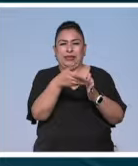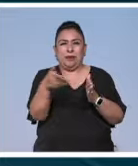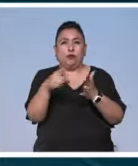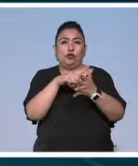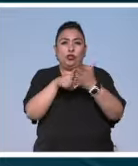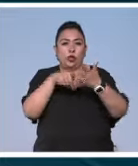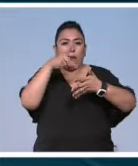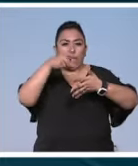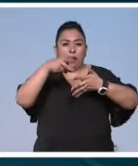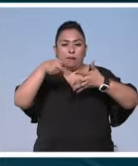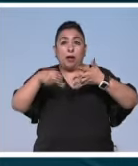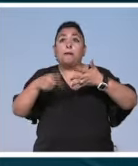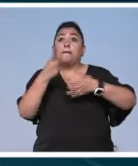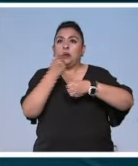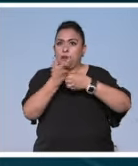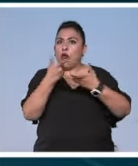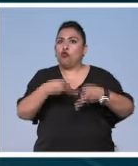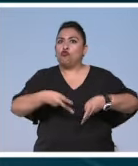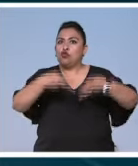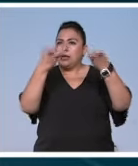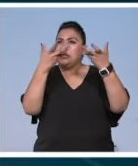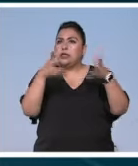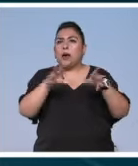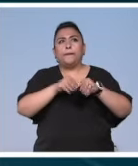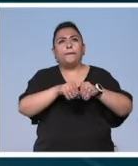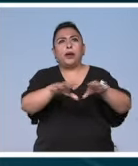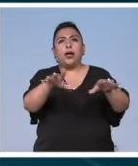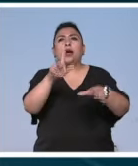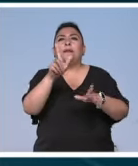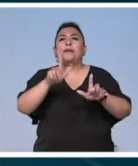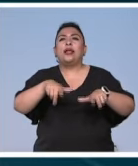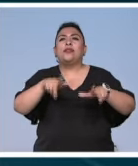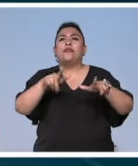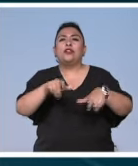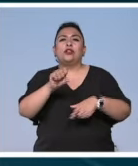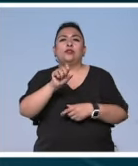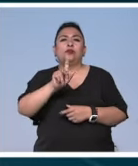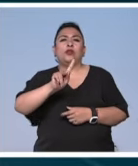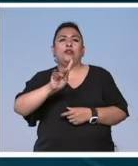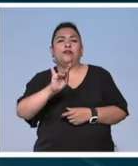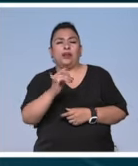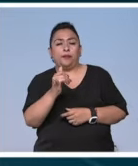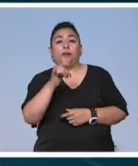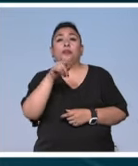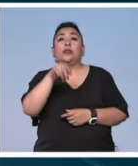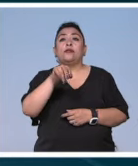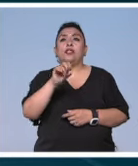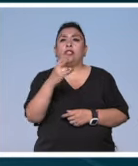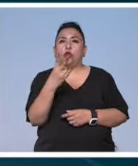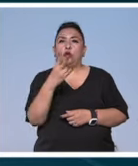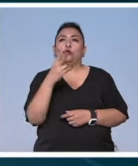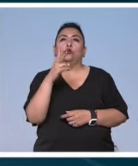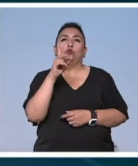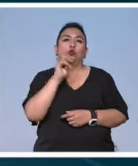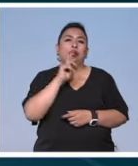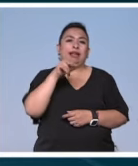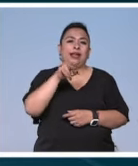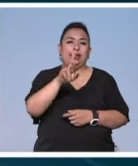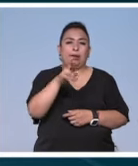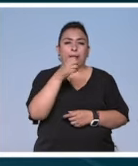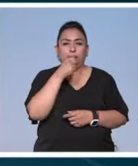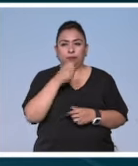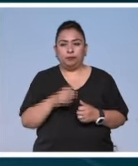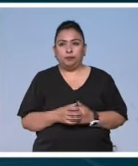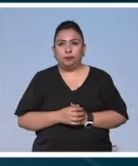cinco episodios y el primero ya está disponible para su reproducción en la plataforma de Spotify para Noticias 22 Nicole Rubio